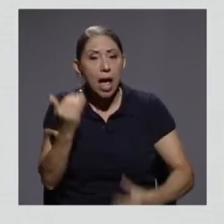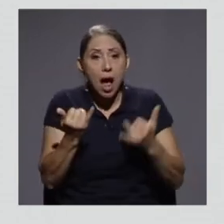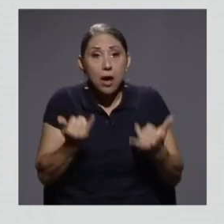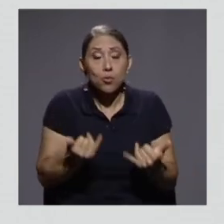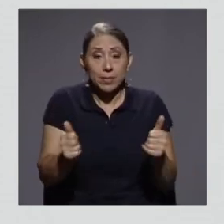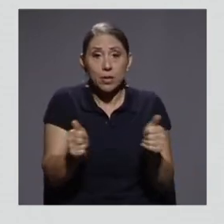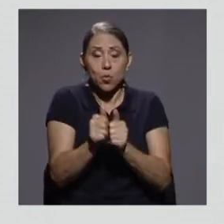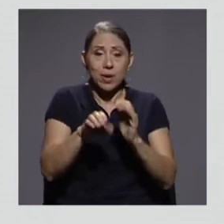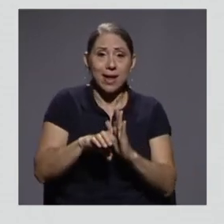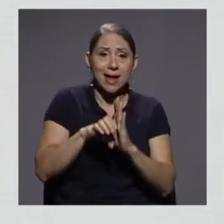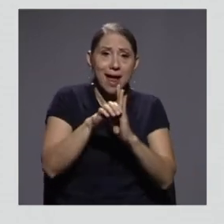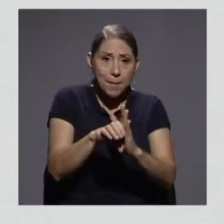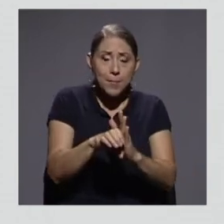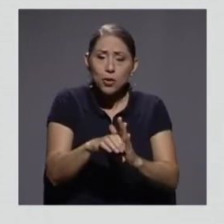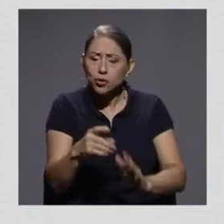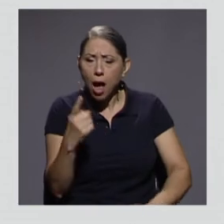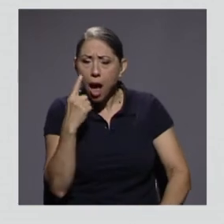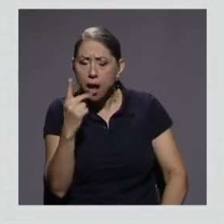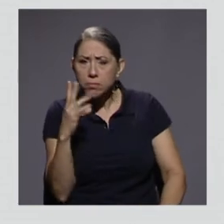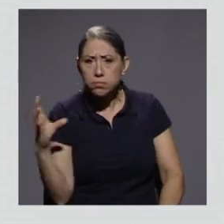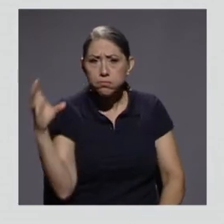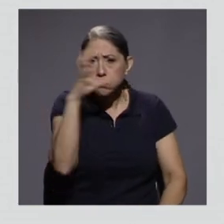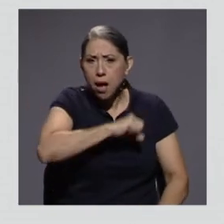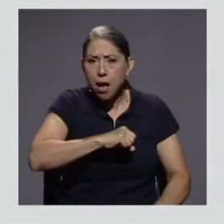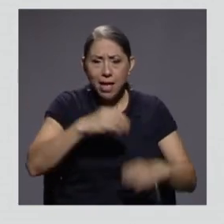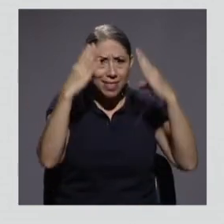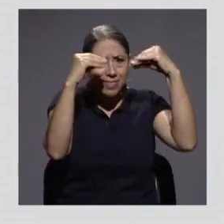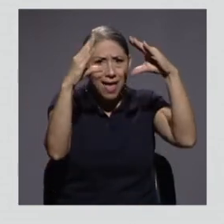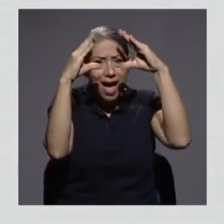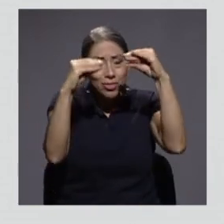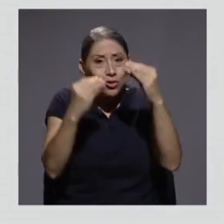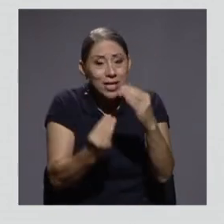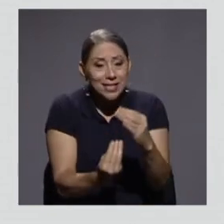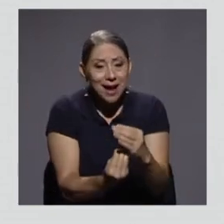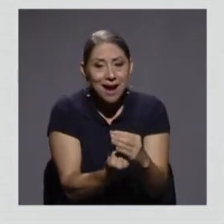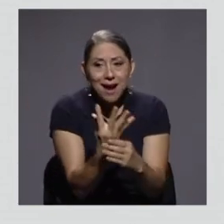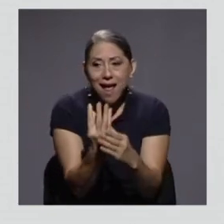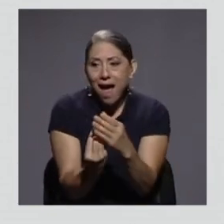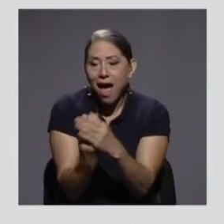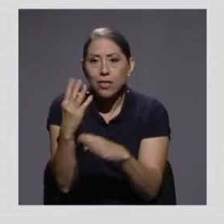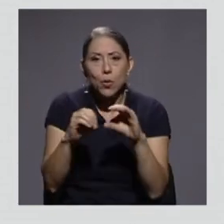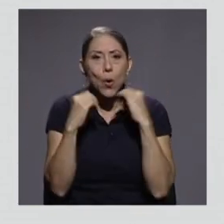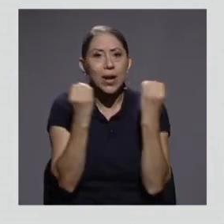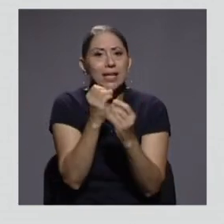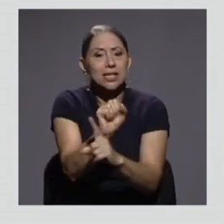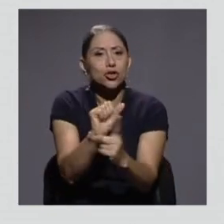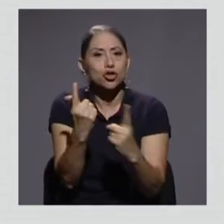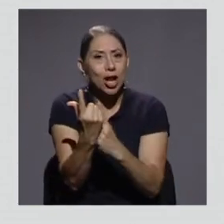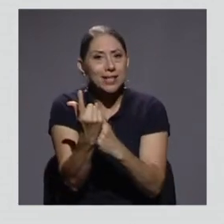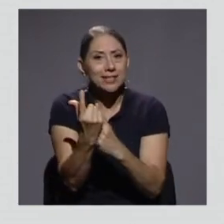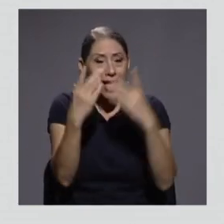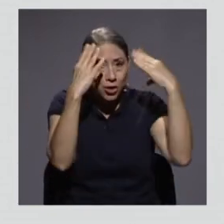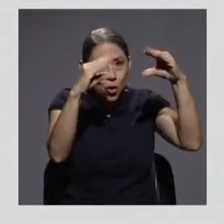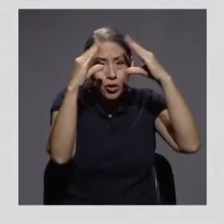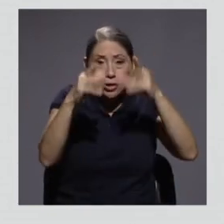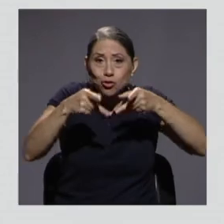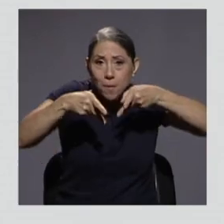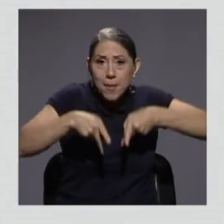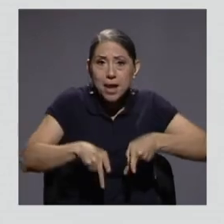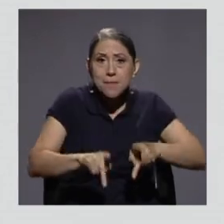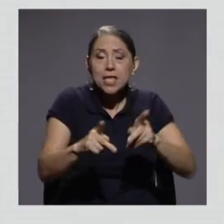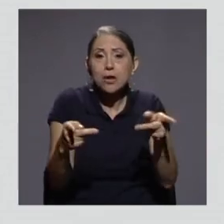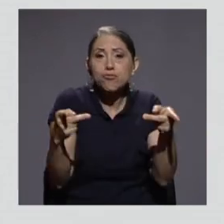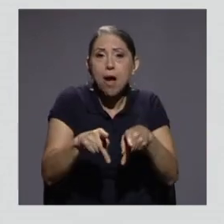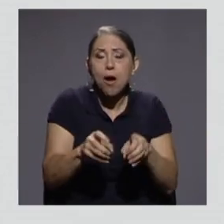ejemplos, tenemos que los datos están creando organizaciones sociales. Los datos permiten generar oportunidades en